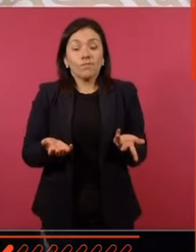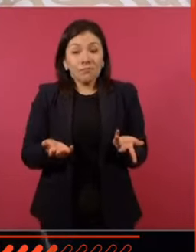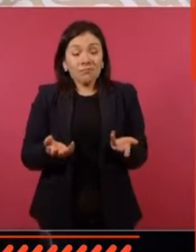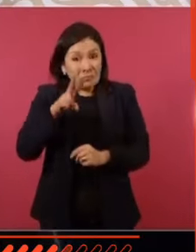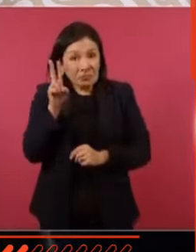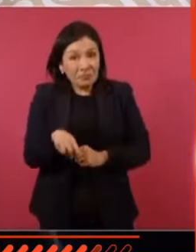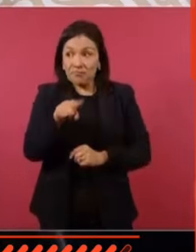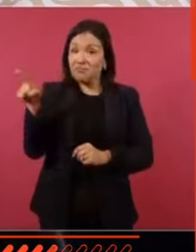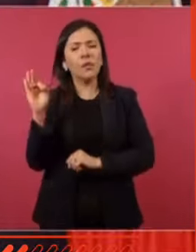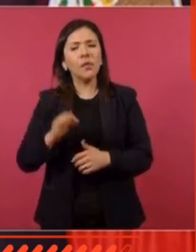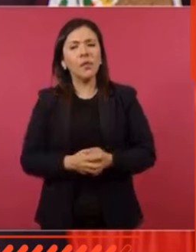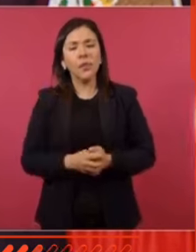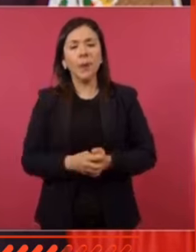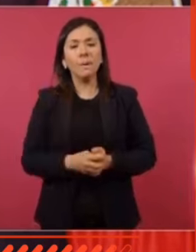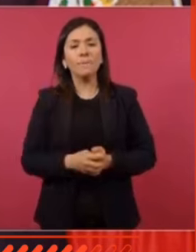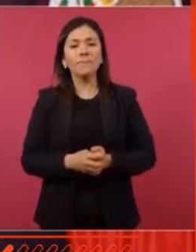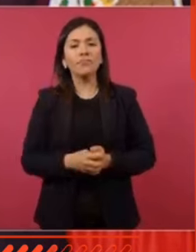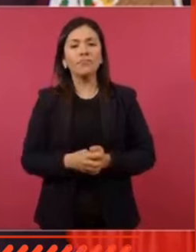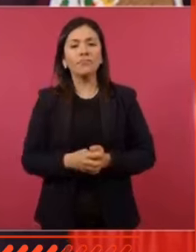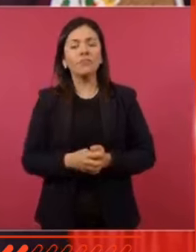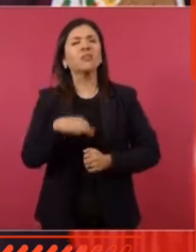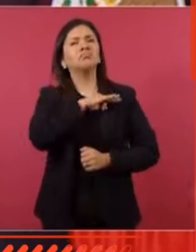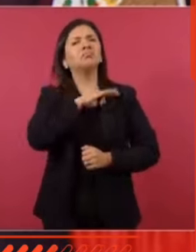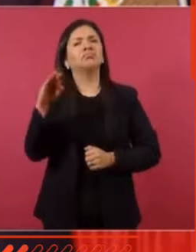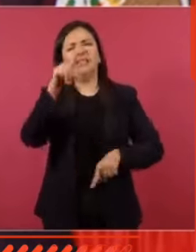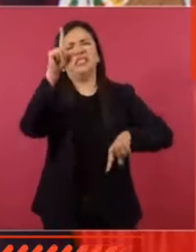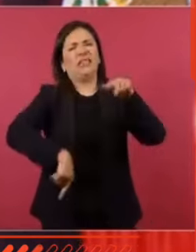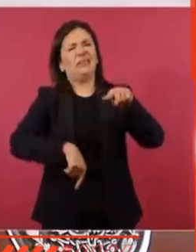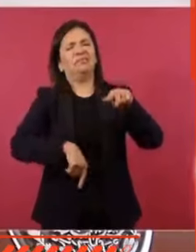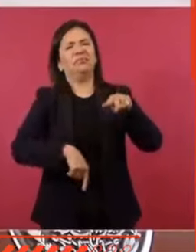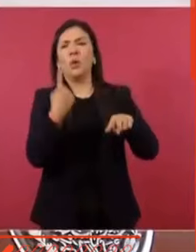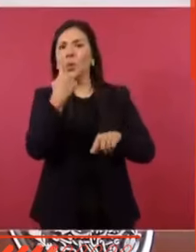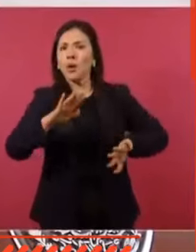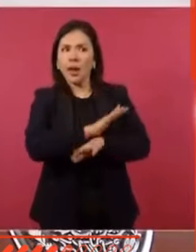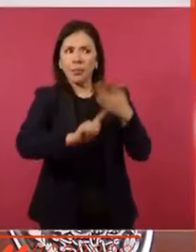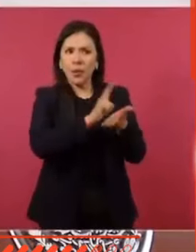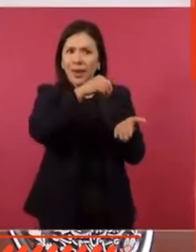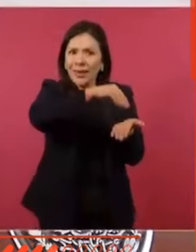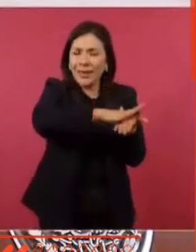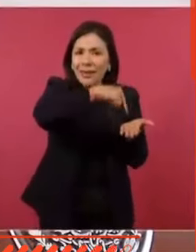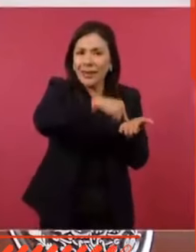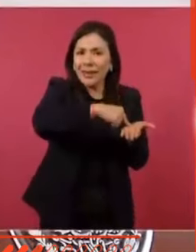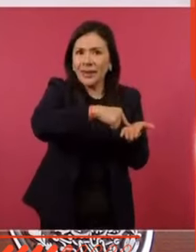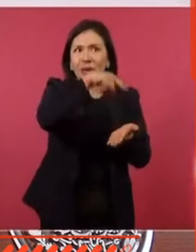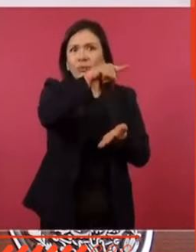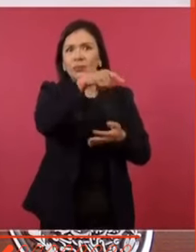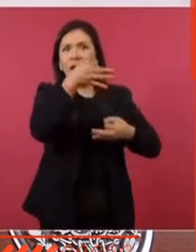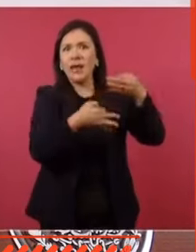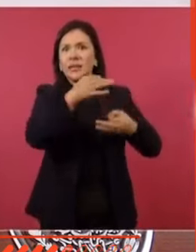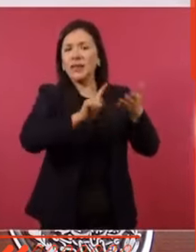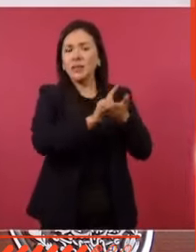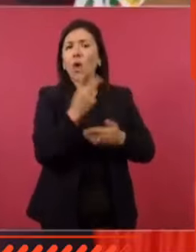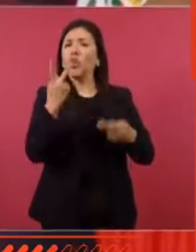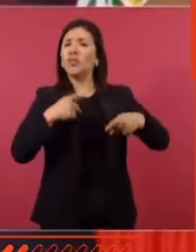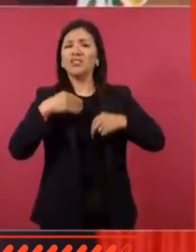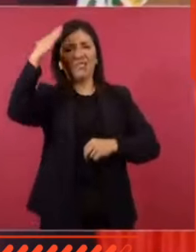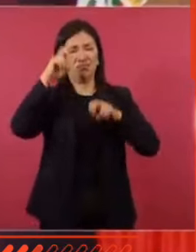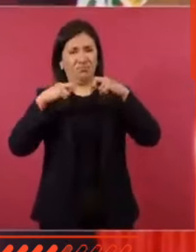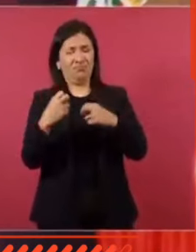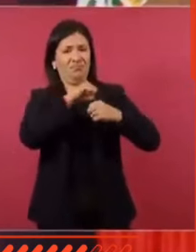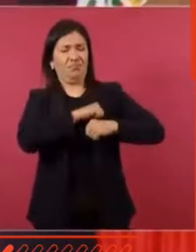fueron capaces de anular por completo una reforma del Poder Legislativo, dos magistrados.